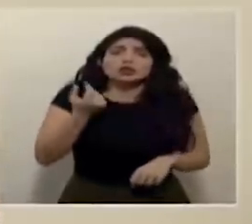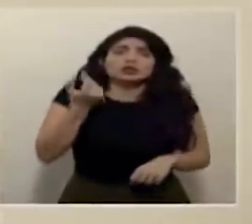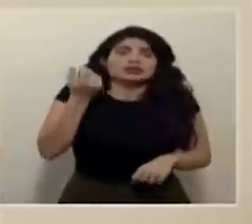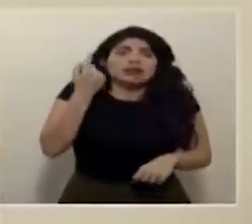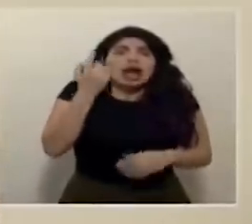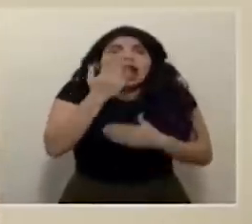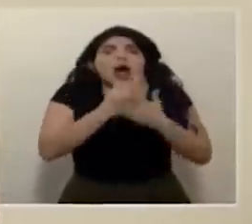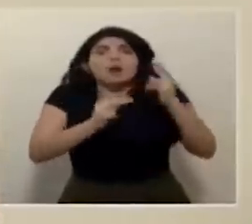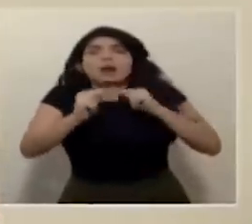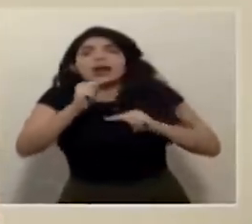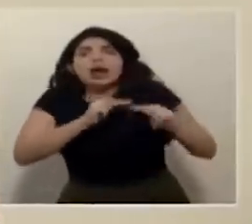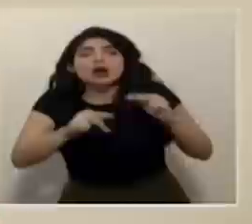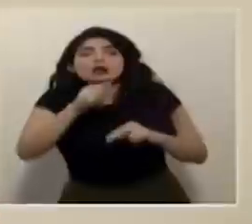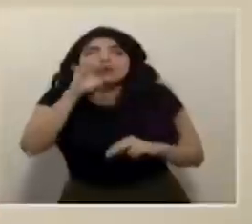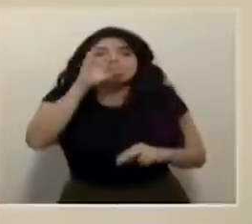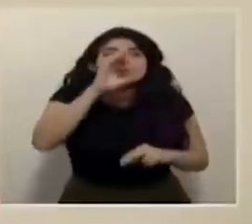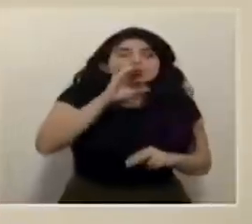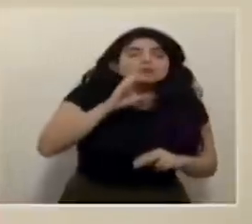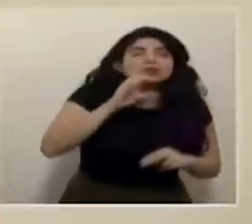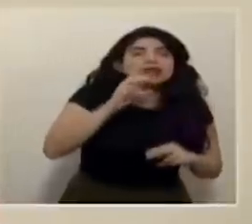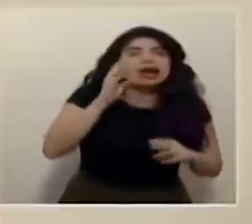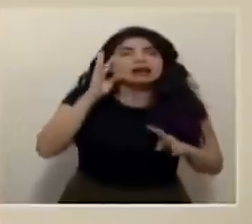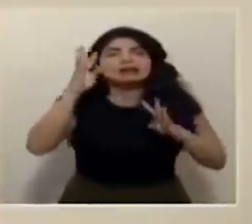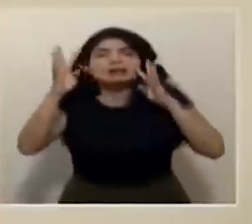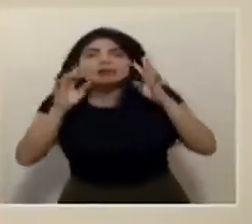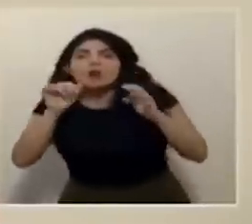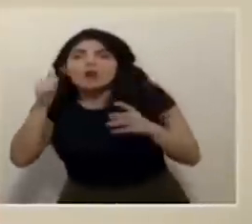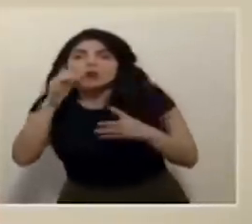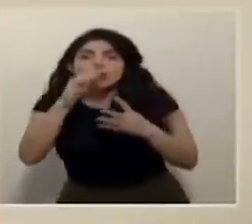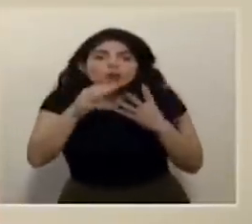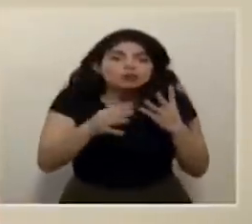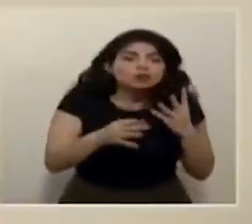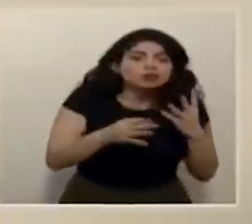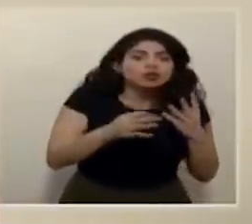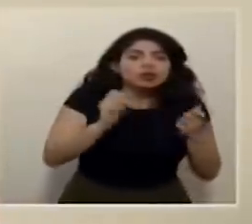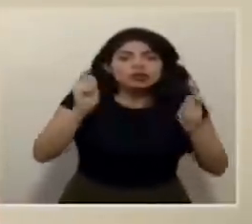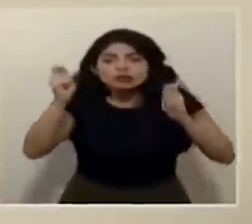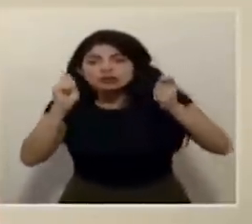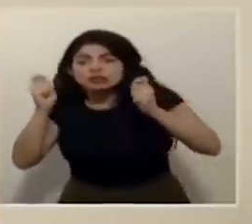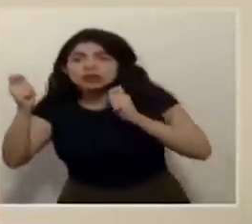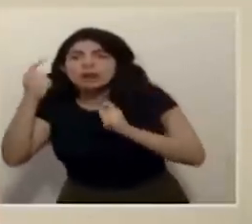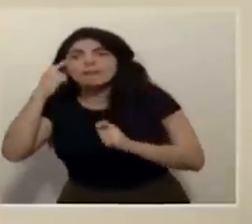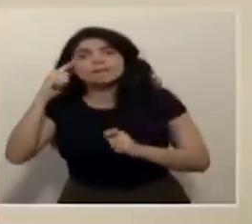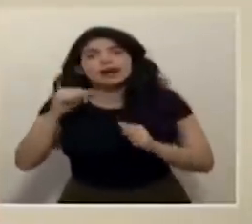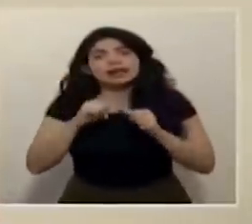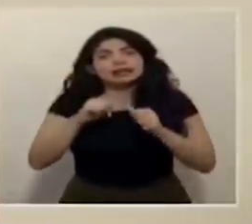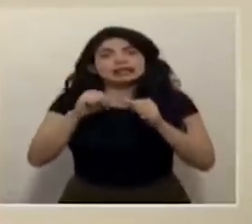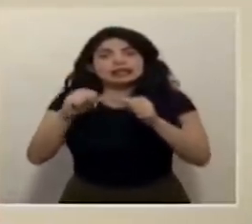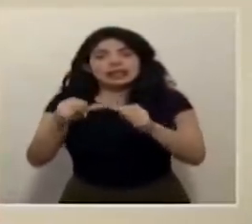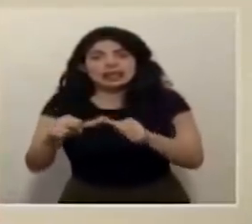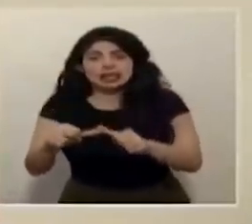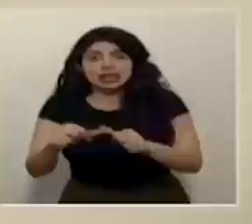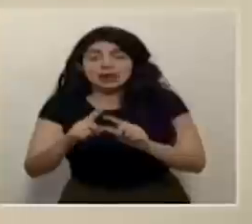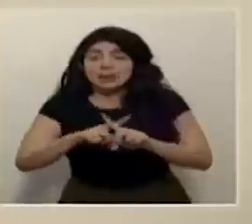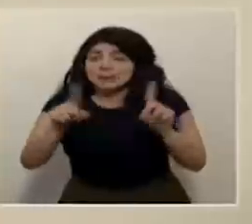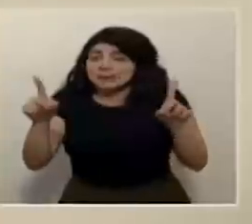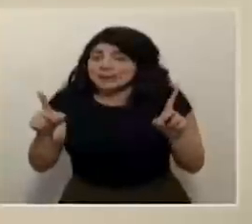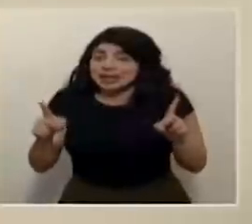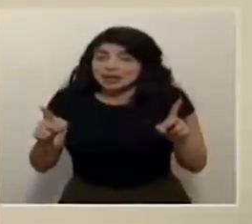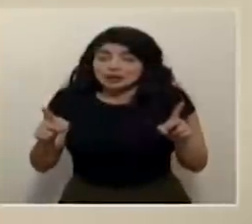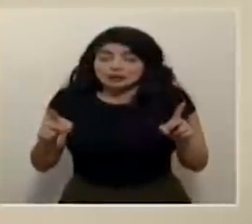algunos negocios incluso han buscado la forma de otras rutas otras vías otras reinventarse para poder subsistir pero